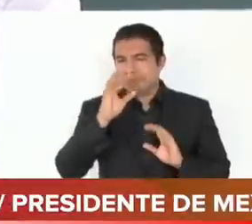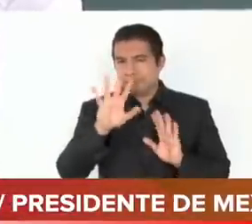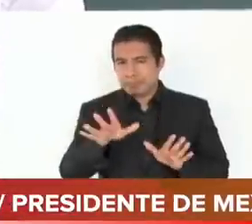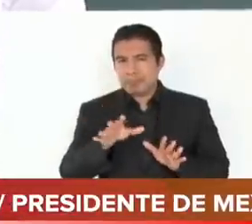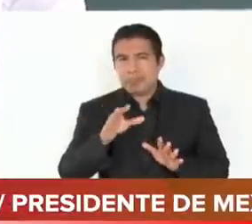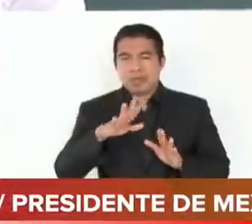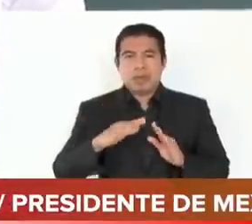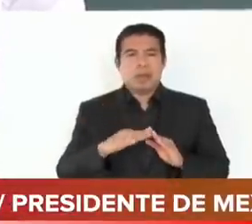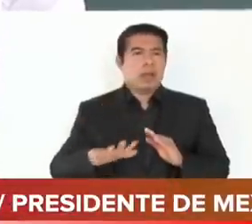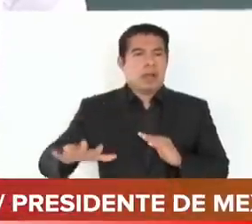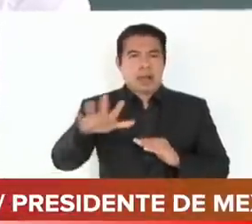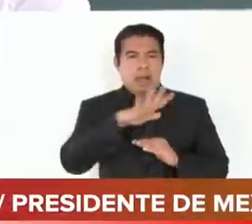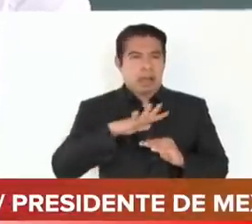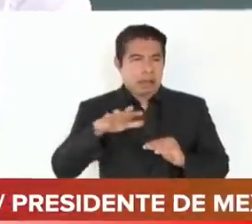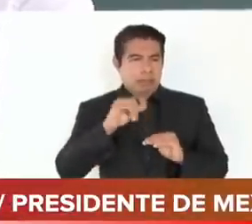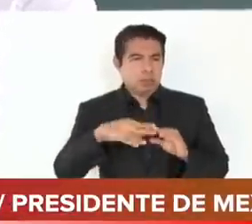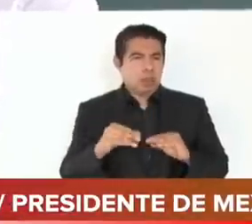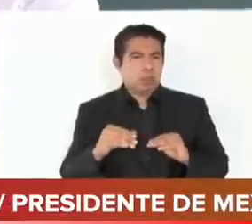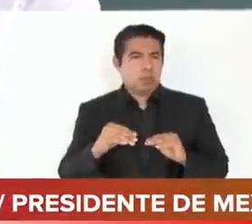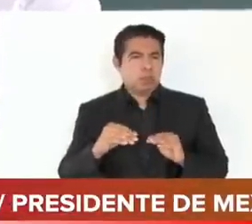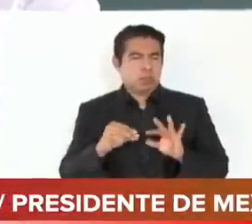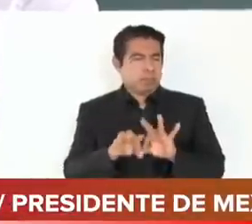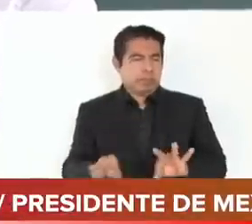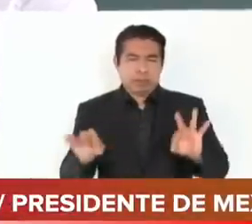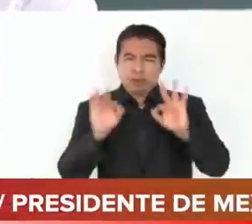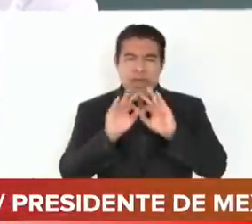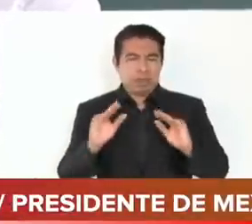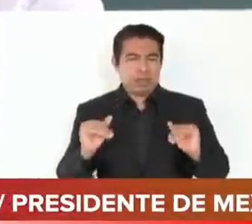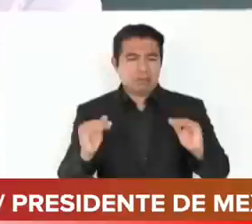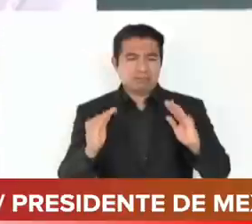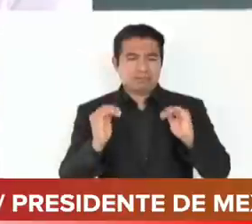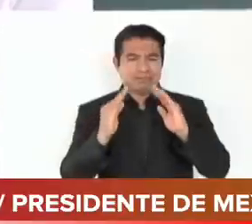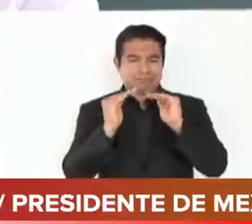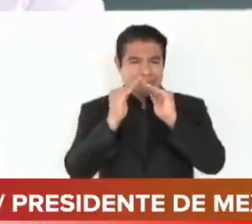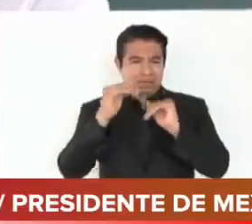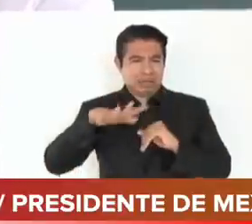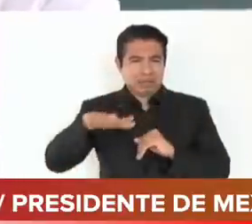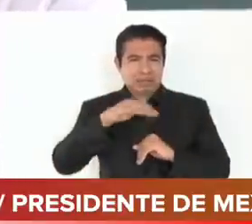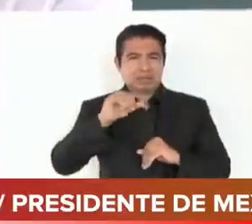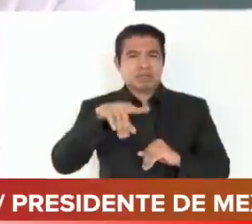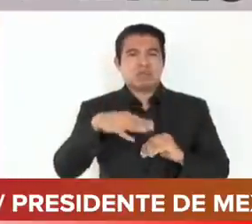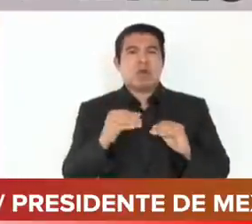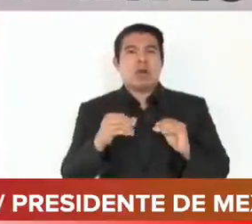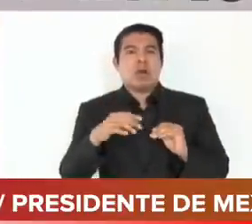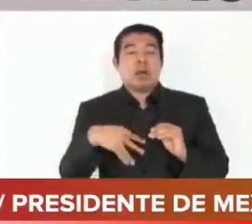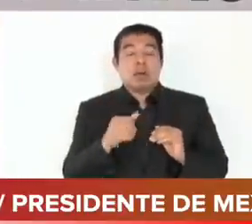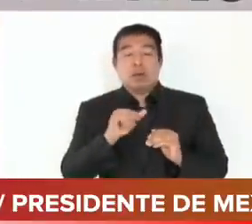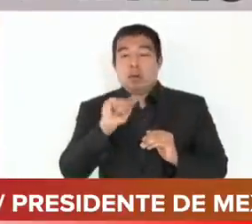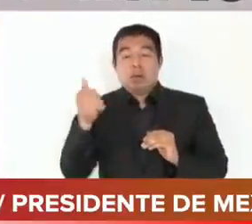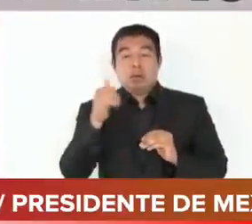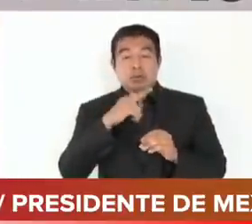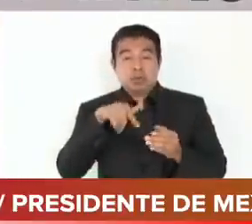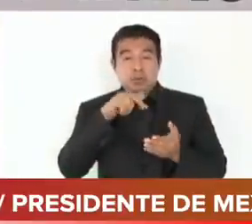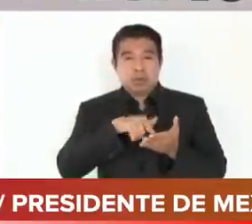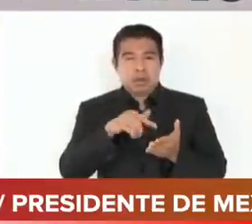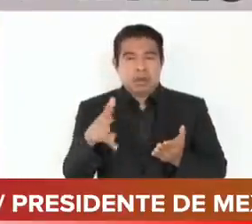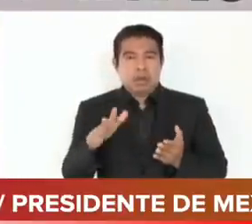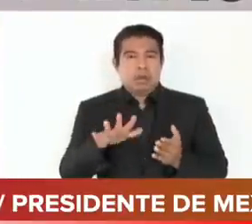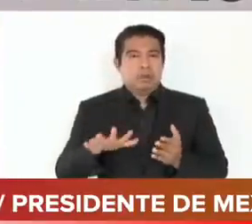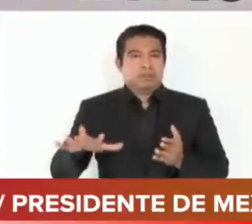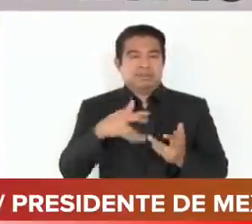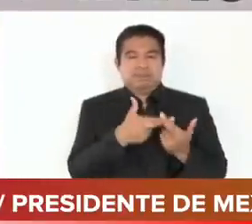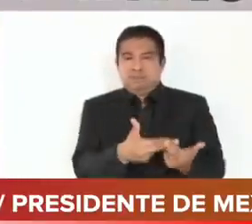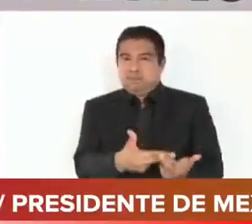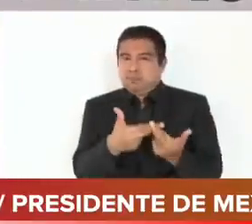arqueológica también excepcional, no creo que haya en el mundo una